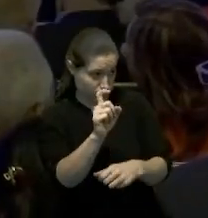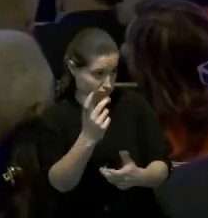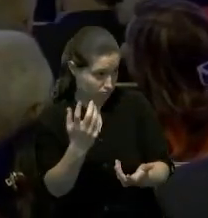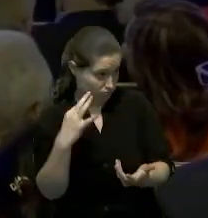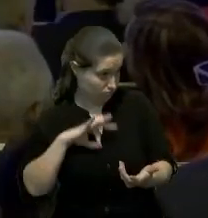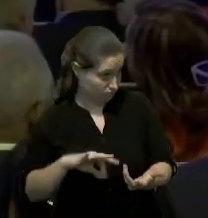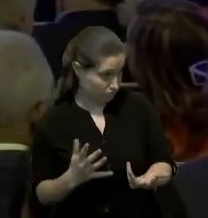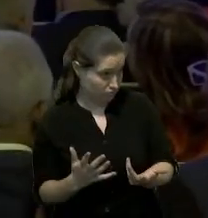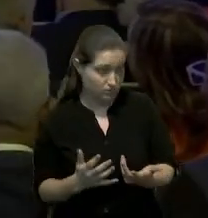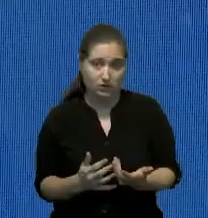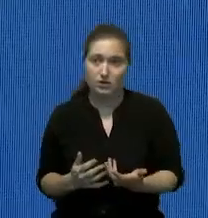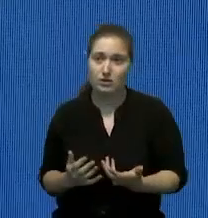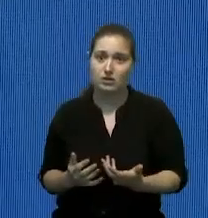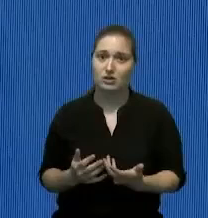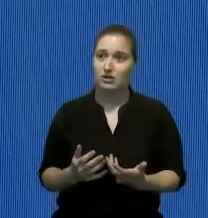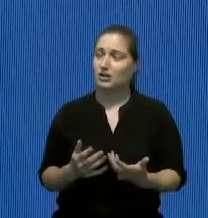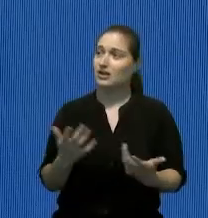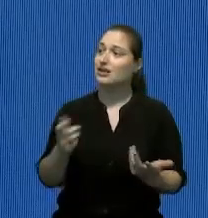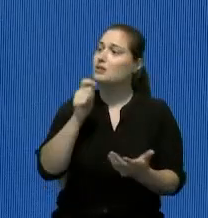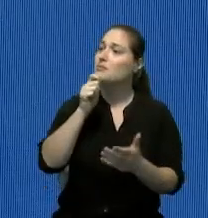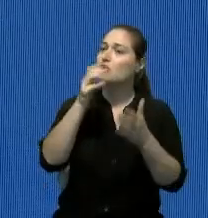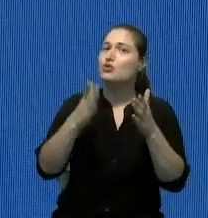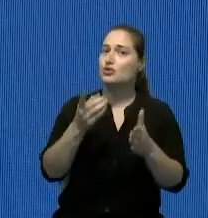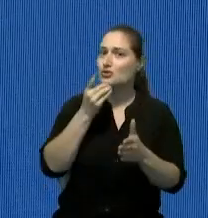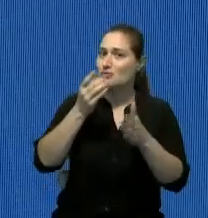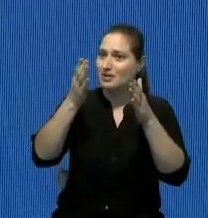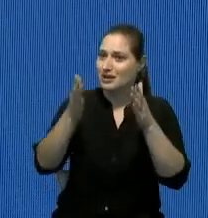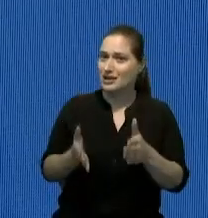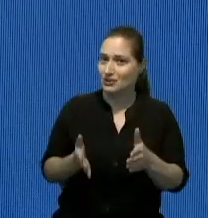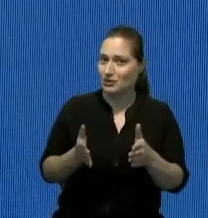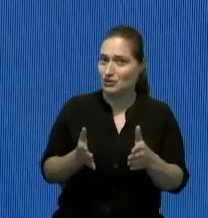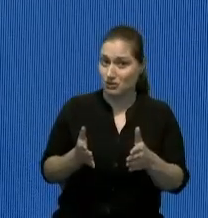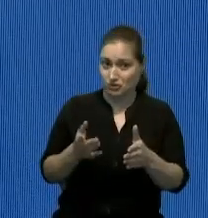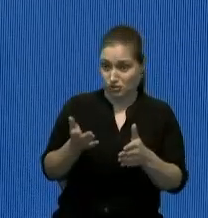me gustaría que los periodistas dominicanos dijeran los privilegios